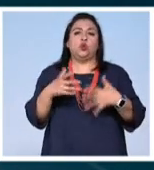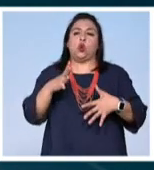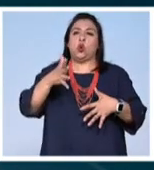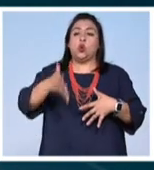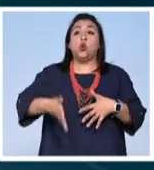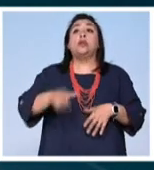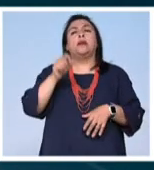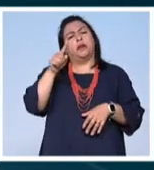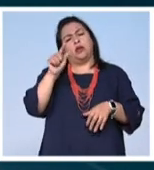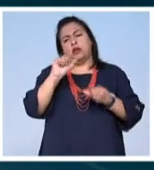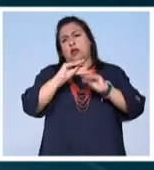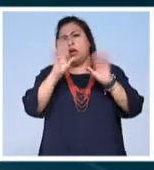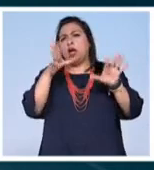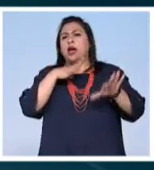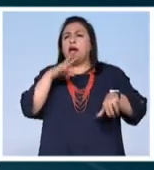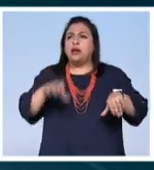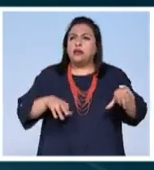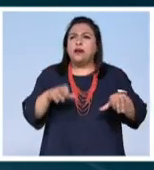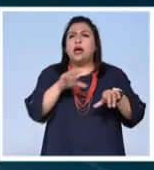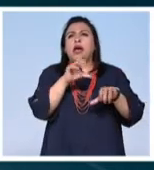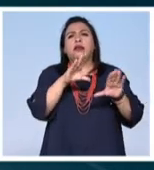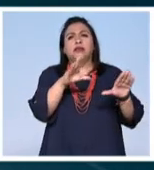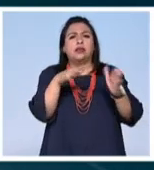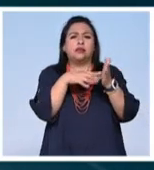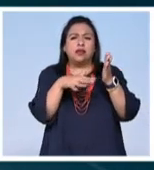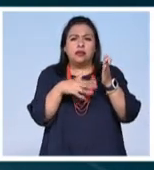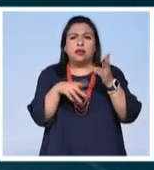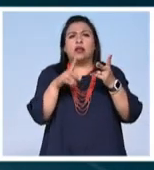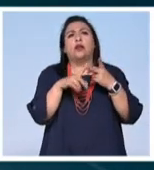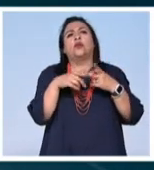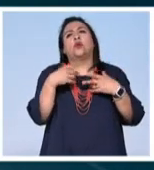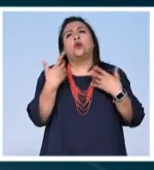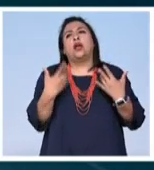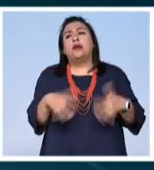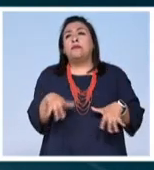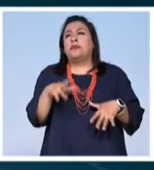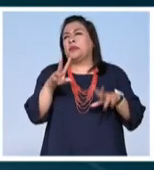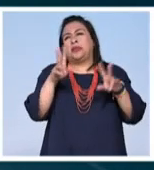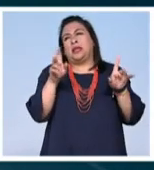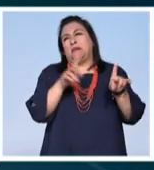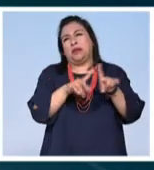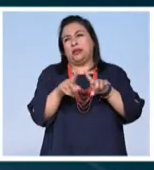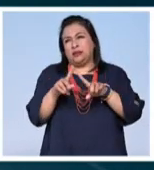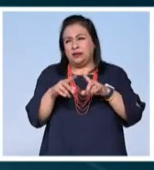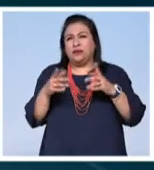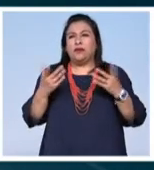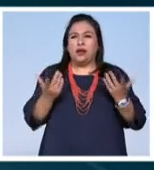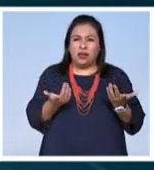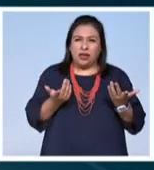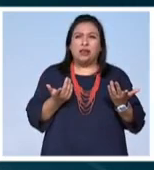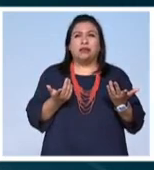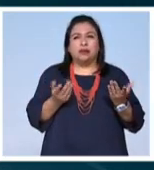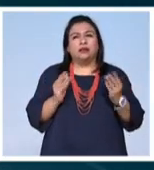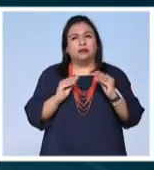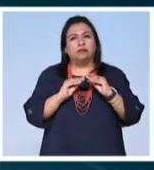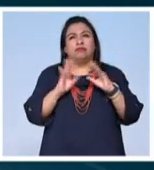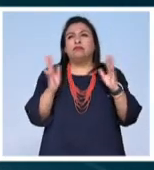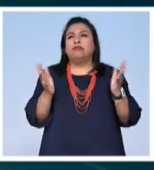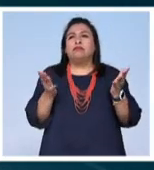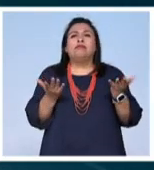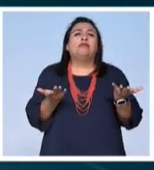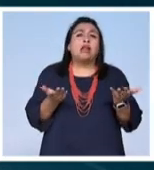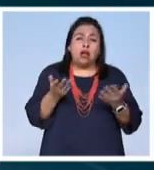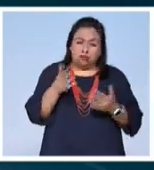habrá actividades de literatura y de otras temáticas, obviamente porque nos